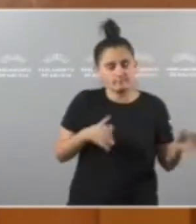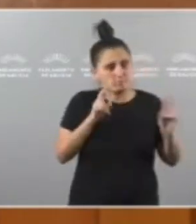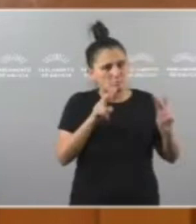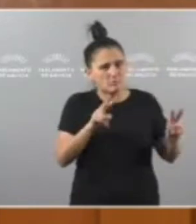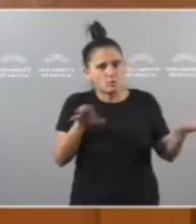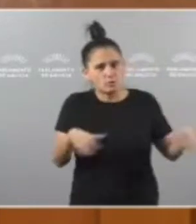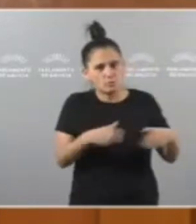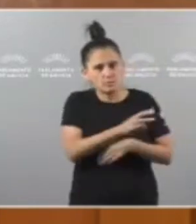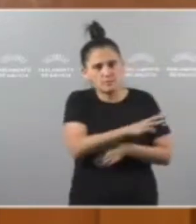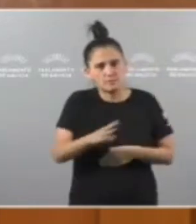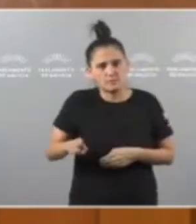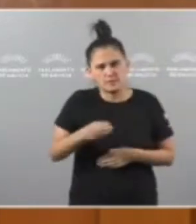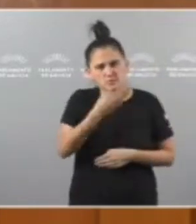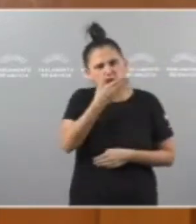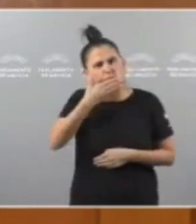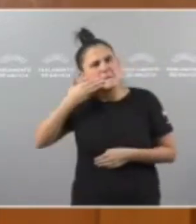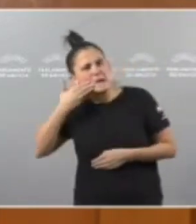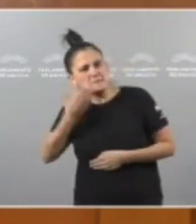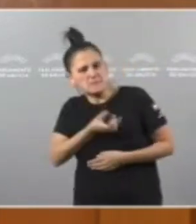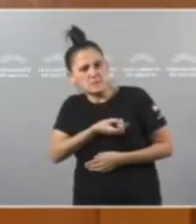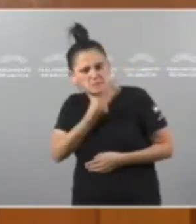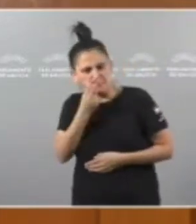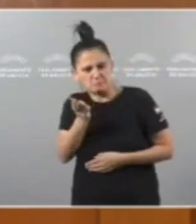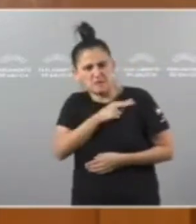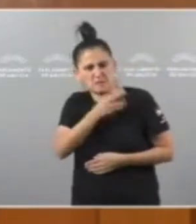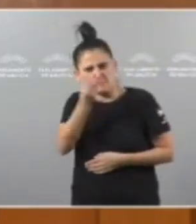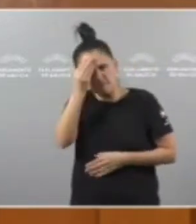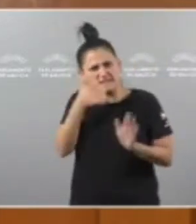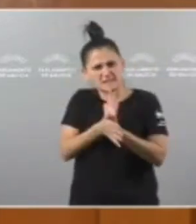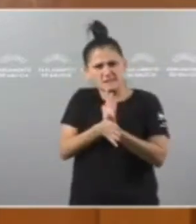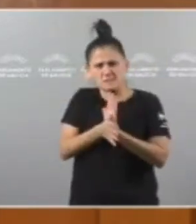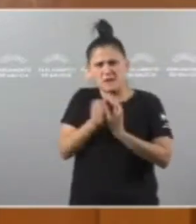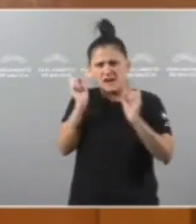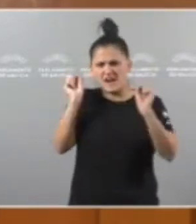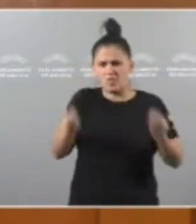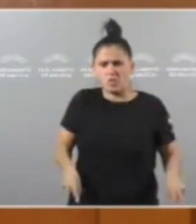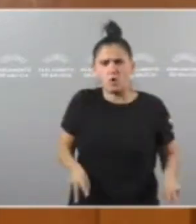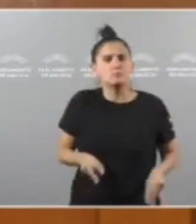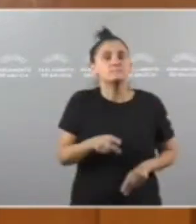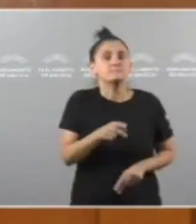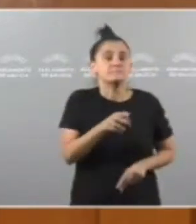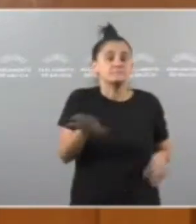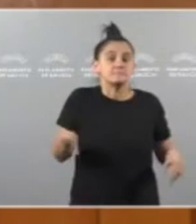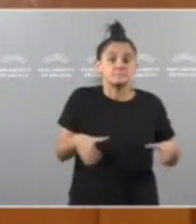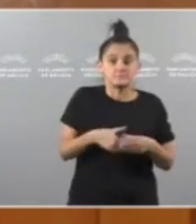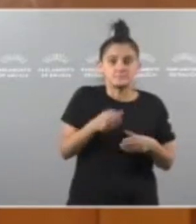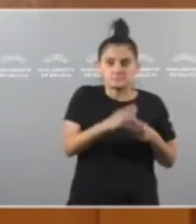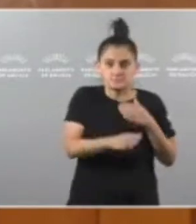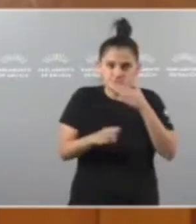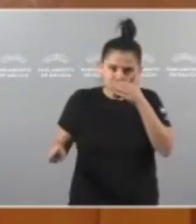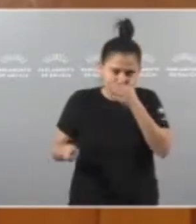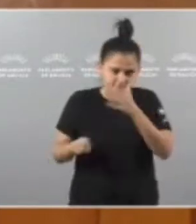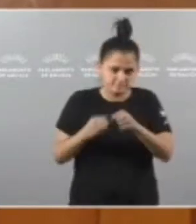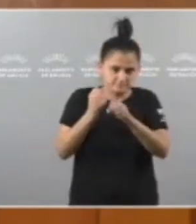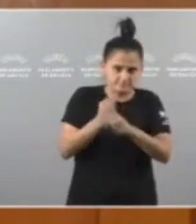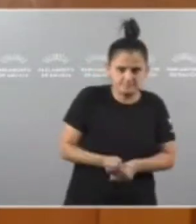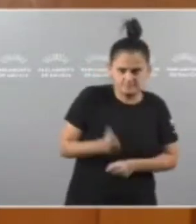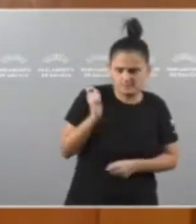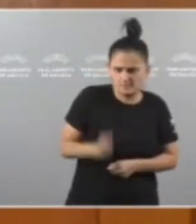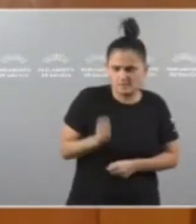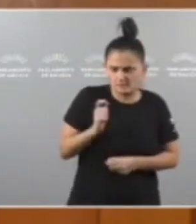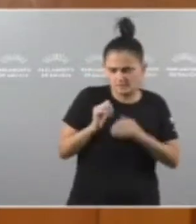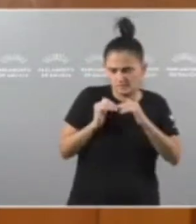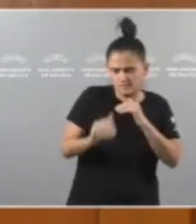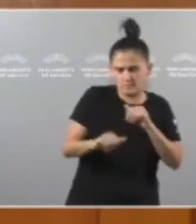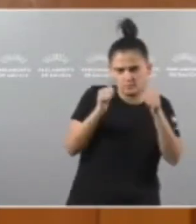popular soberbio que pensa que ten a razón absoluta Un partido popular que está instalado na rutina, nun